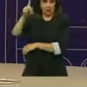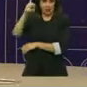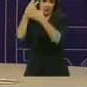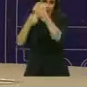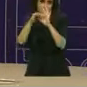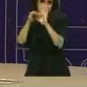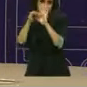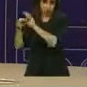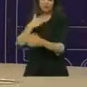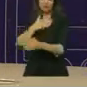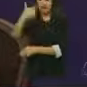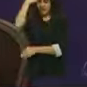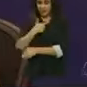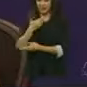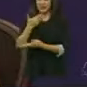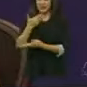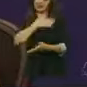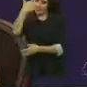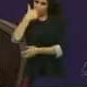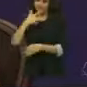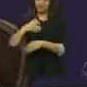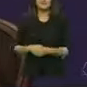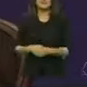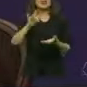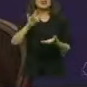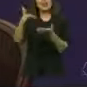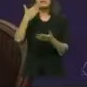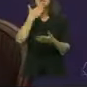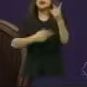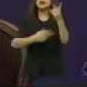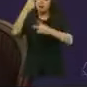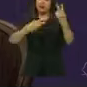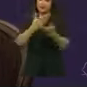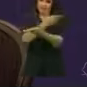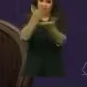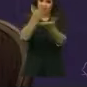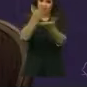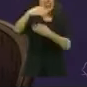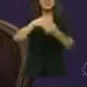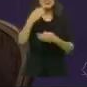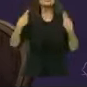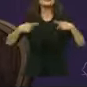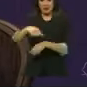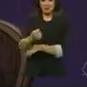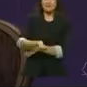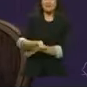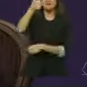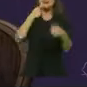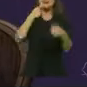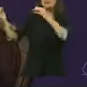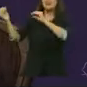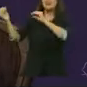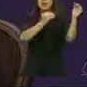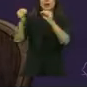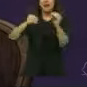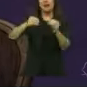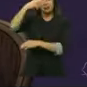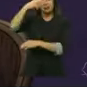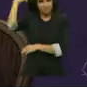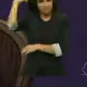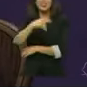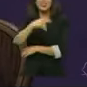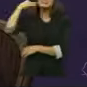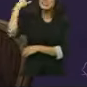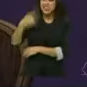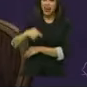noches. Buenas noches. Gracias y bienvenida. Y por supuesto también bienvenidos a todos ustedes al primer debate chilango a la jefatura de